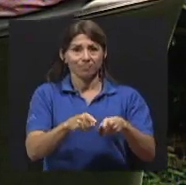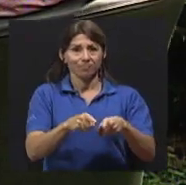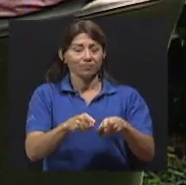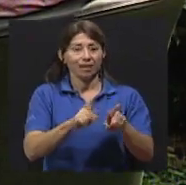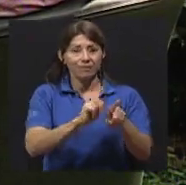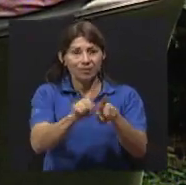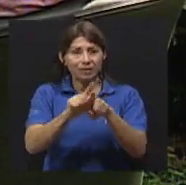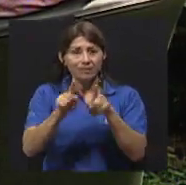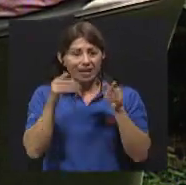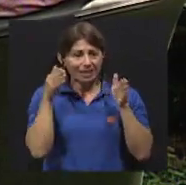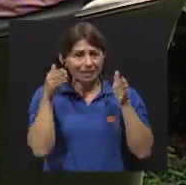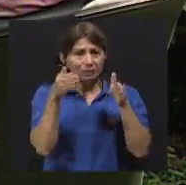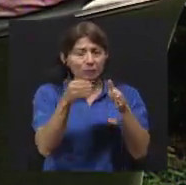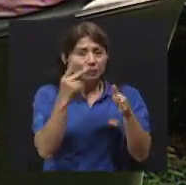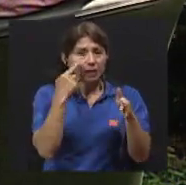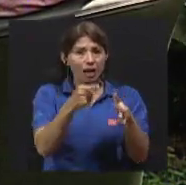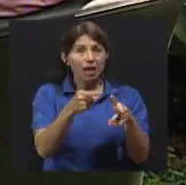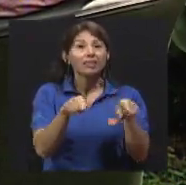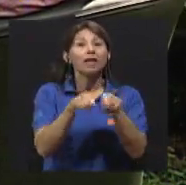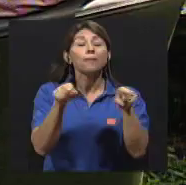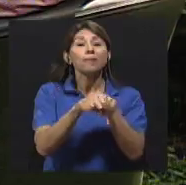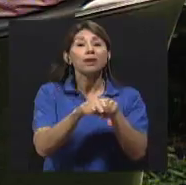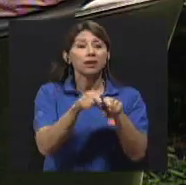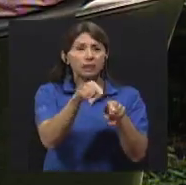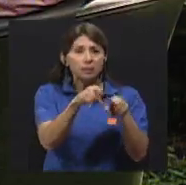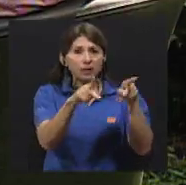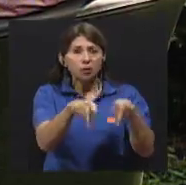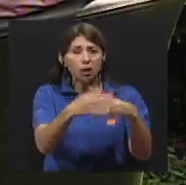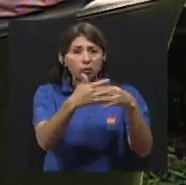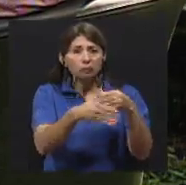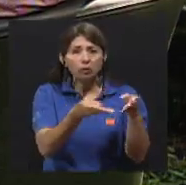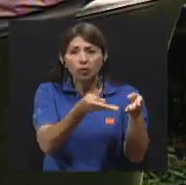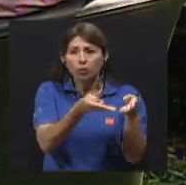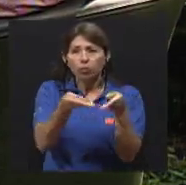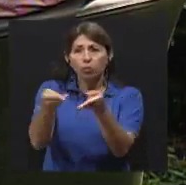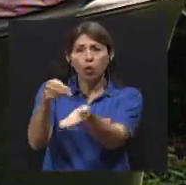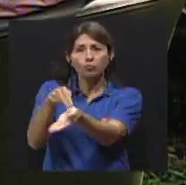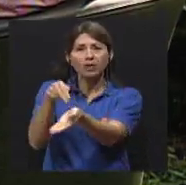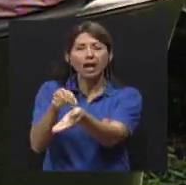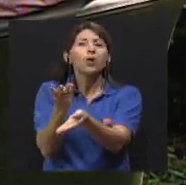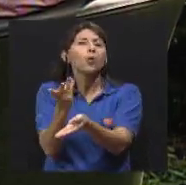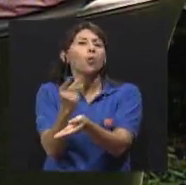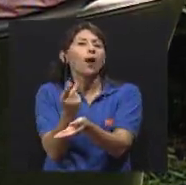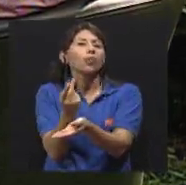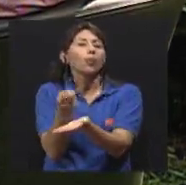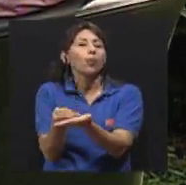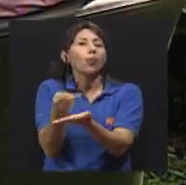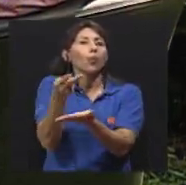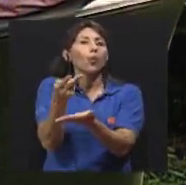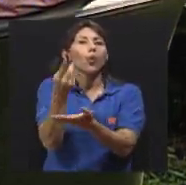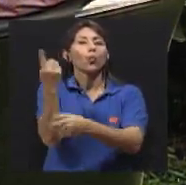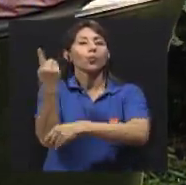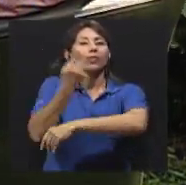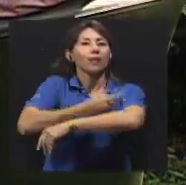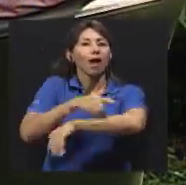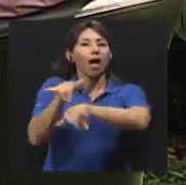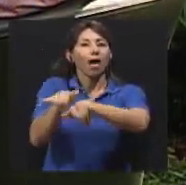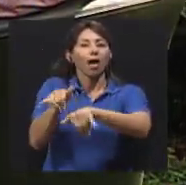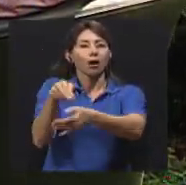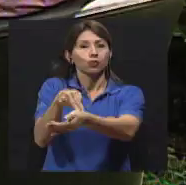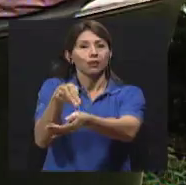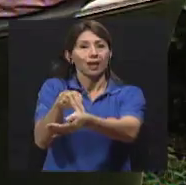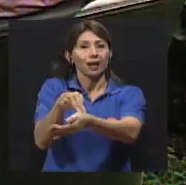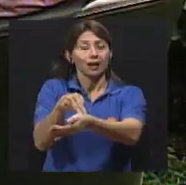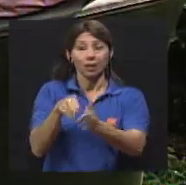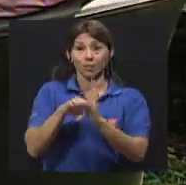cuánto cuesta, por ejemplo, la hospitalización diaria de una persona accidentada, que más o menos nos indicaban, en el caso del Instituto Nacional